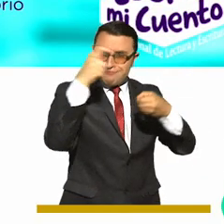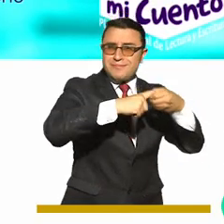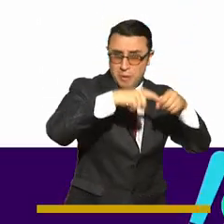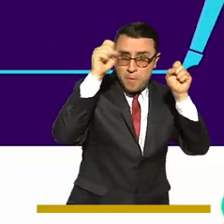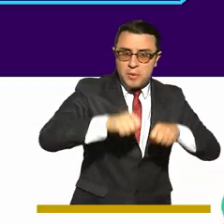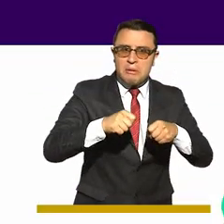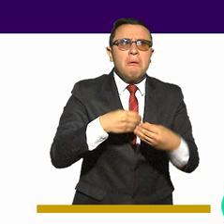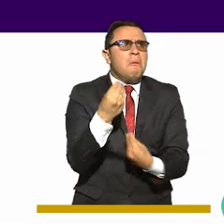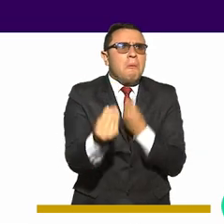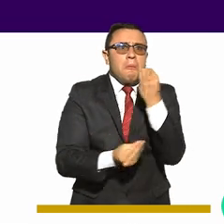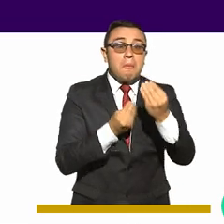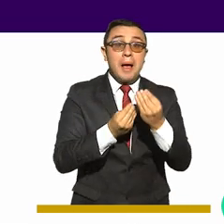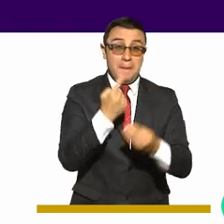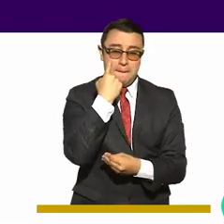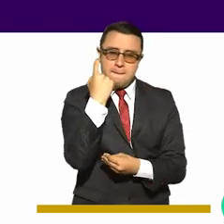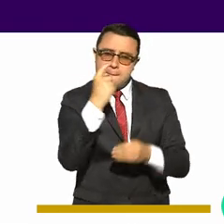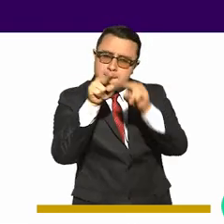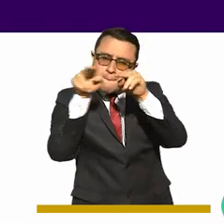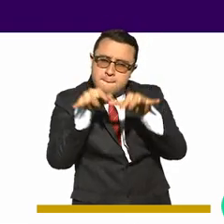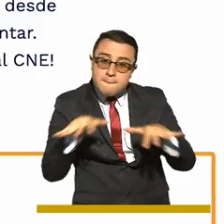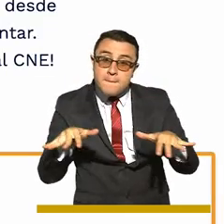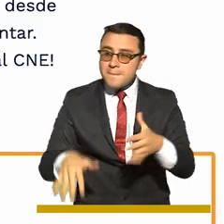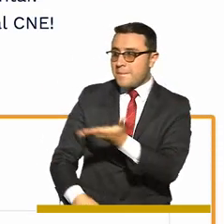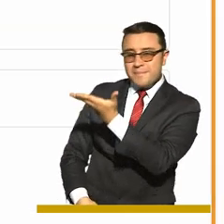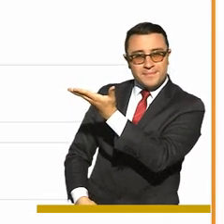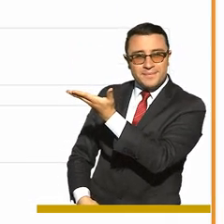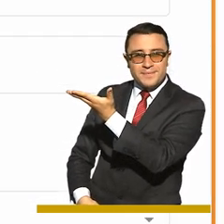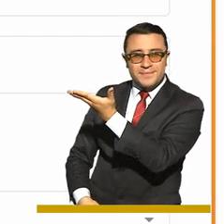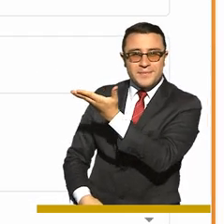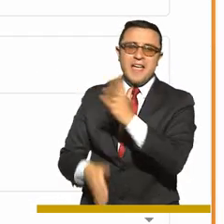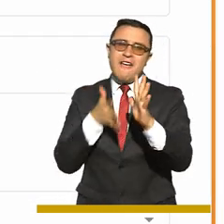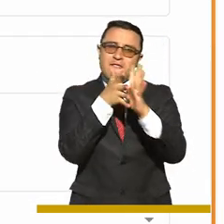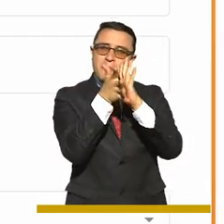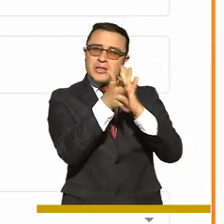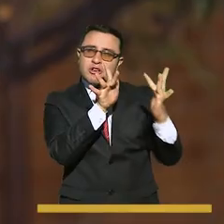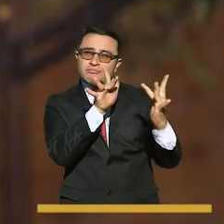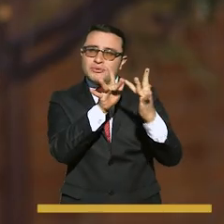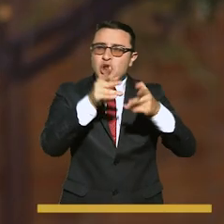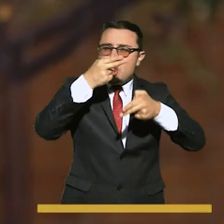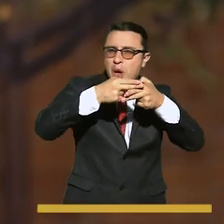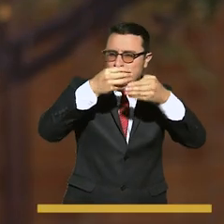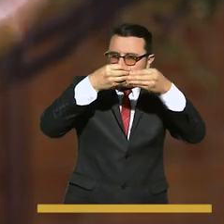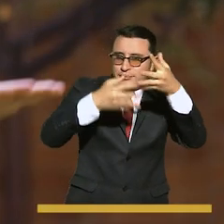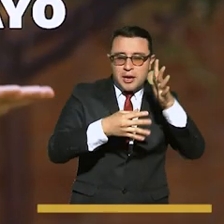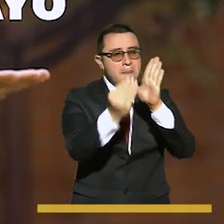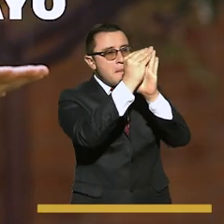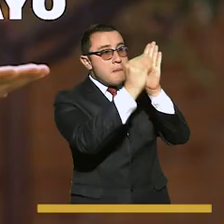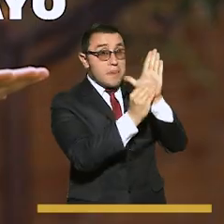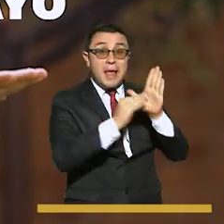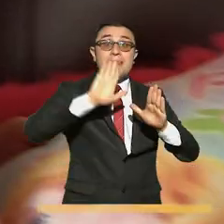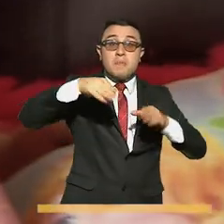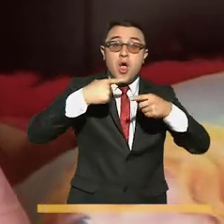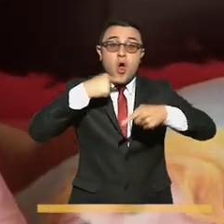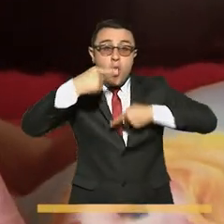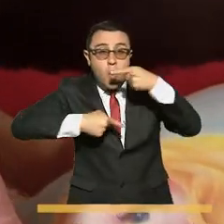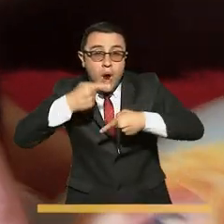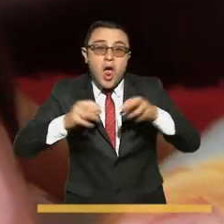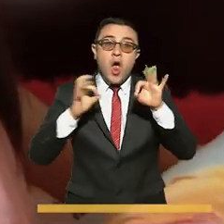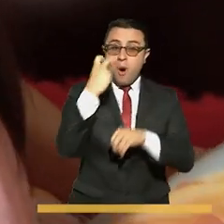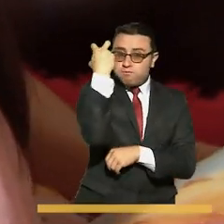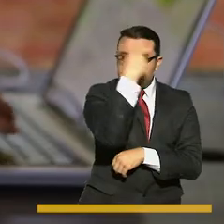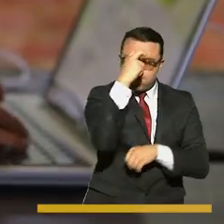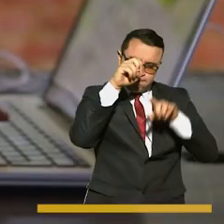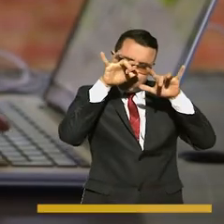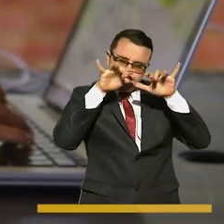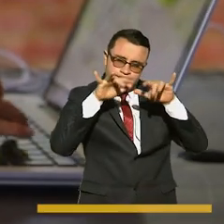internet la página de Colombia Territorio de Historias Inscribirte con tus datos personales y enviar tu cuento o ensayo Este es un concurso